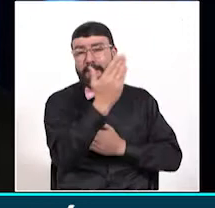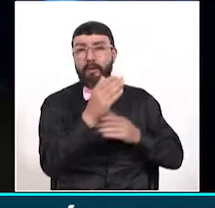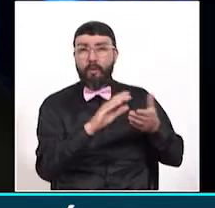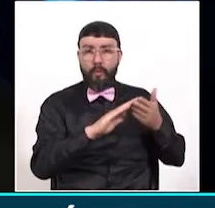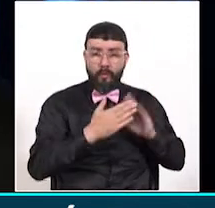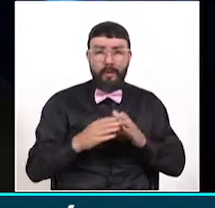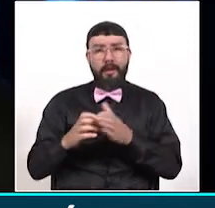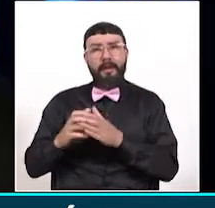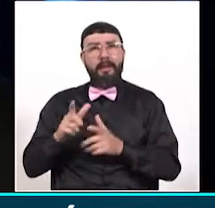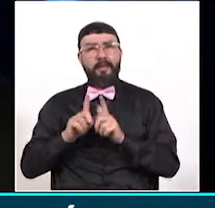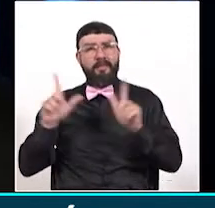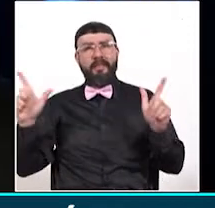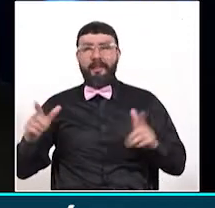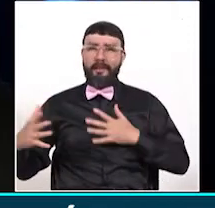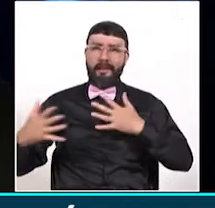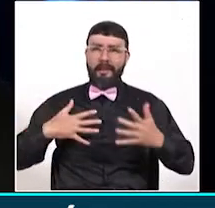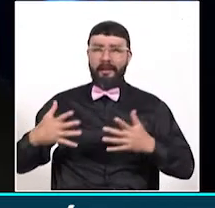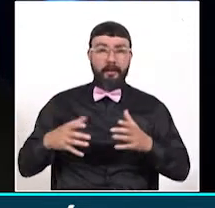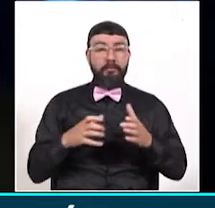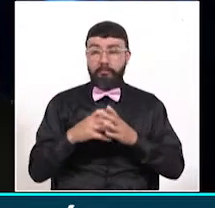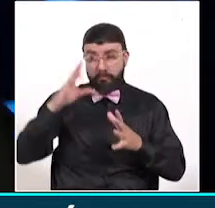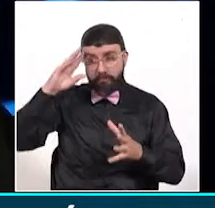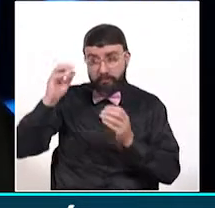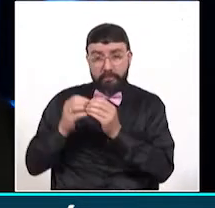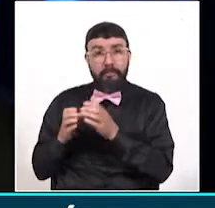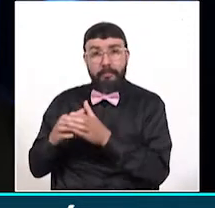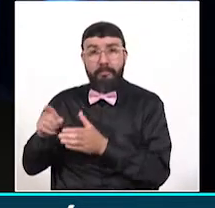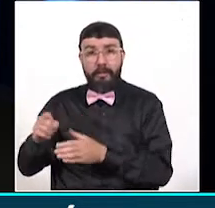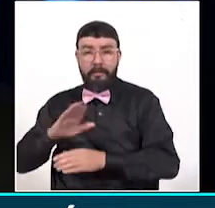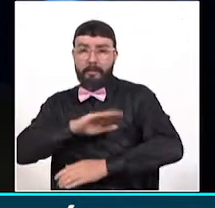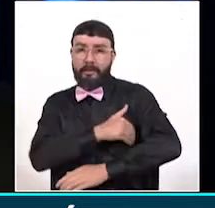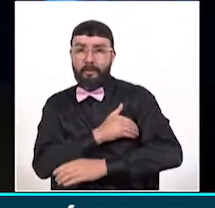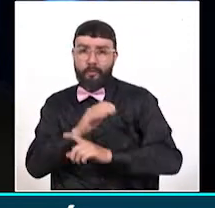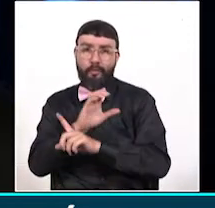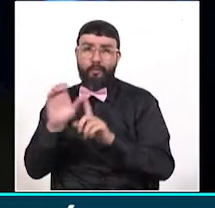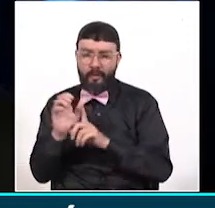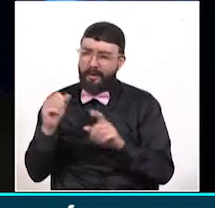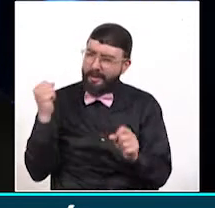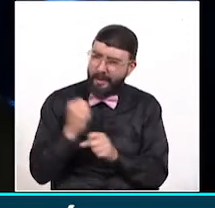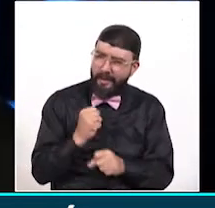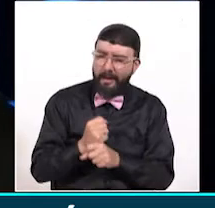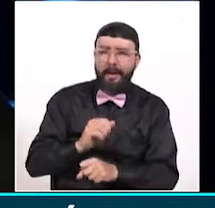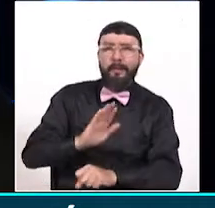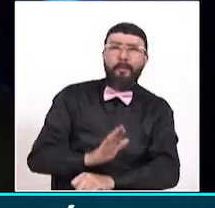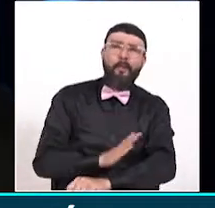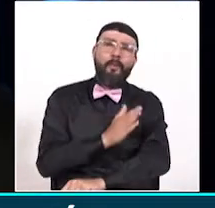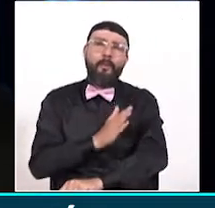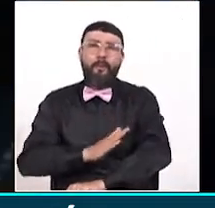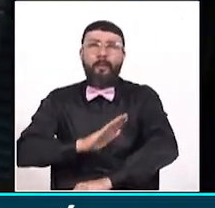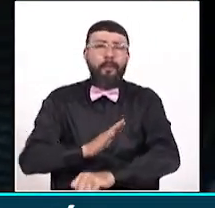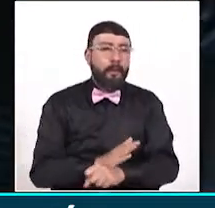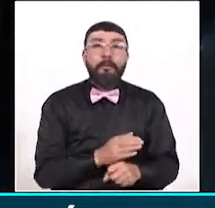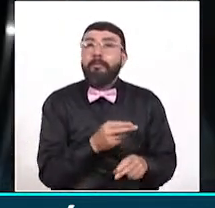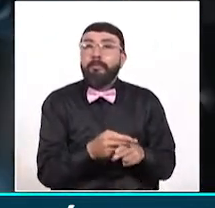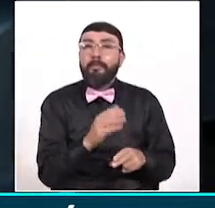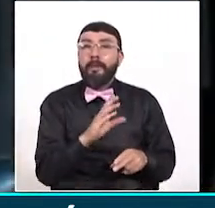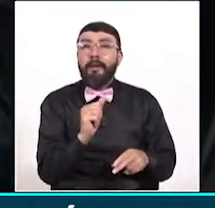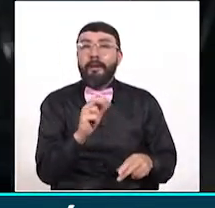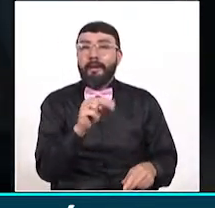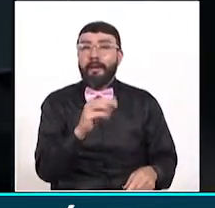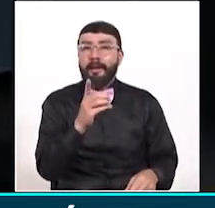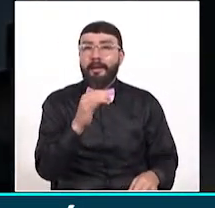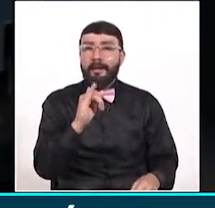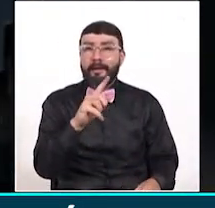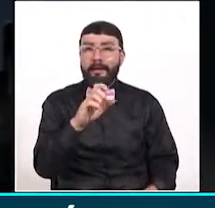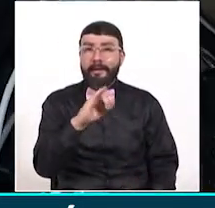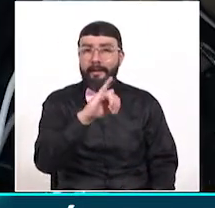Libertad Teatral, somos sala concertada con el Ministerio de Cultura y trabajamos la música con candilejas cafeteras. En esta época estamos